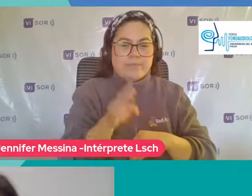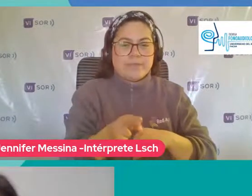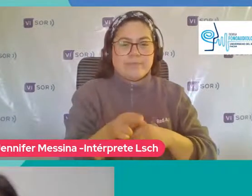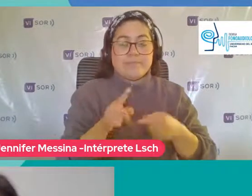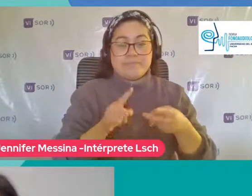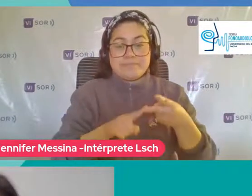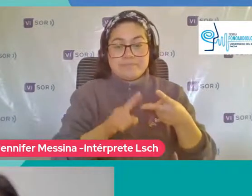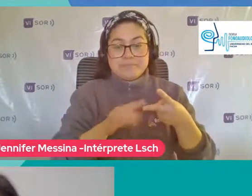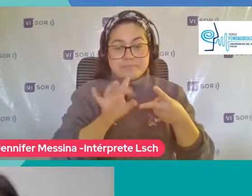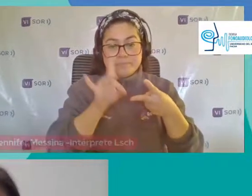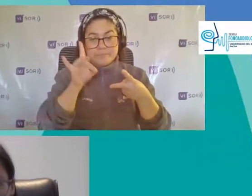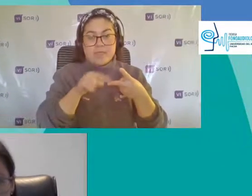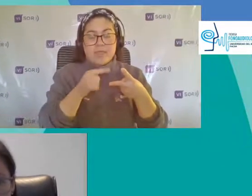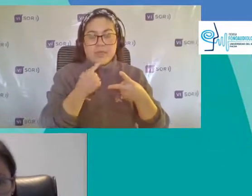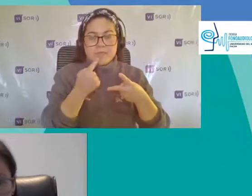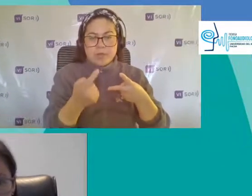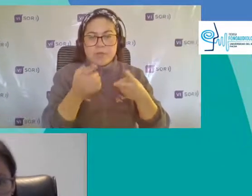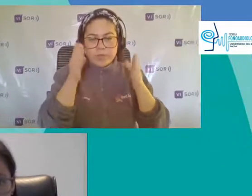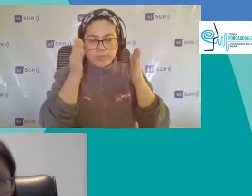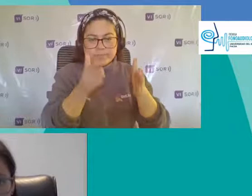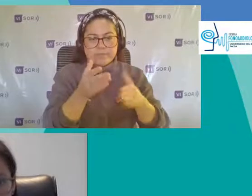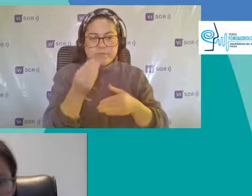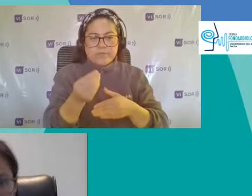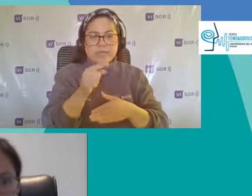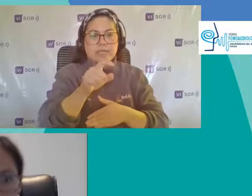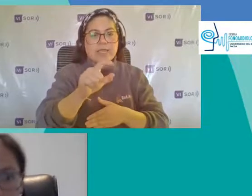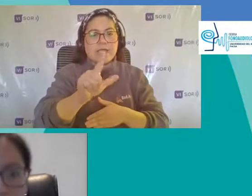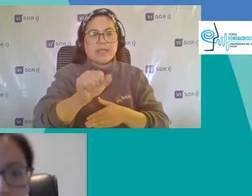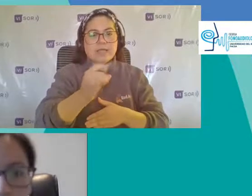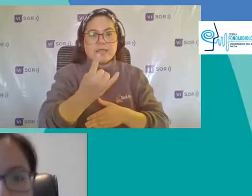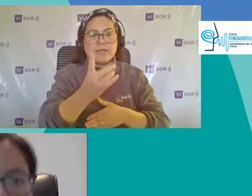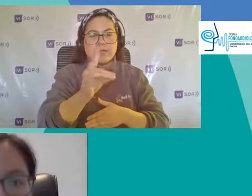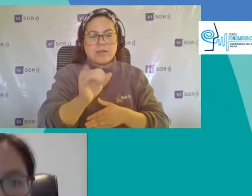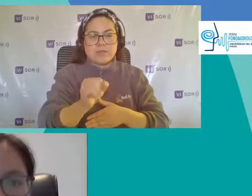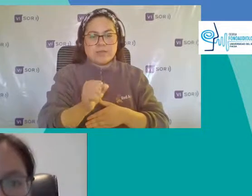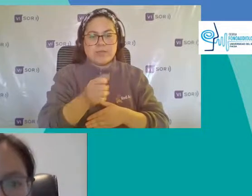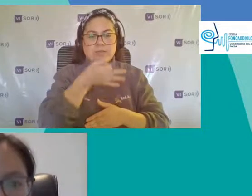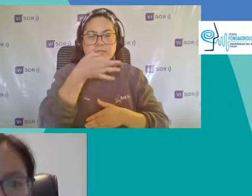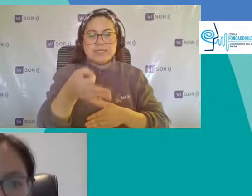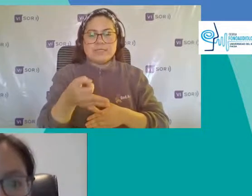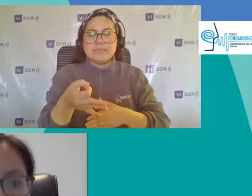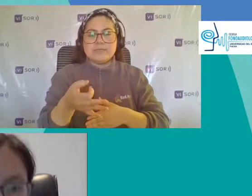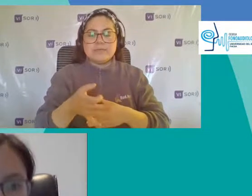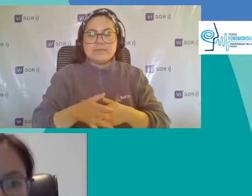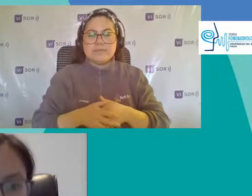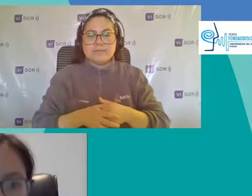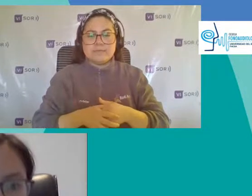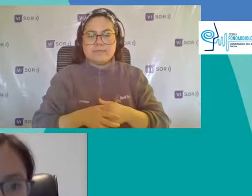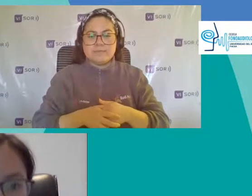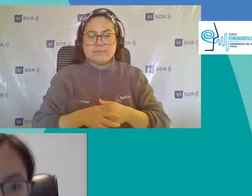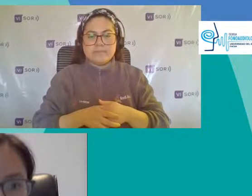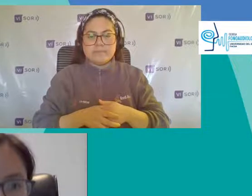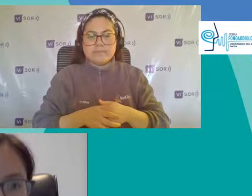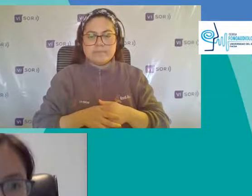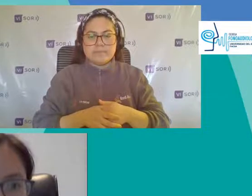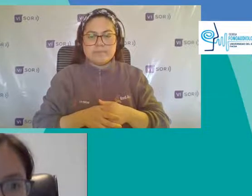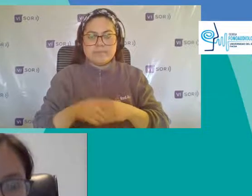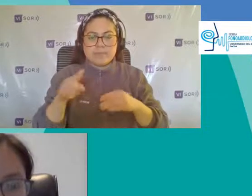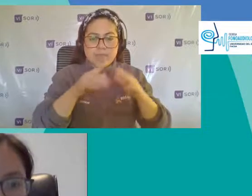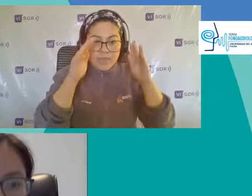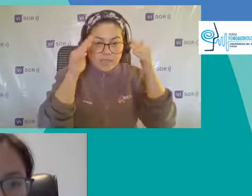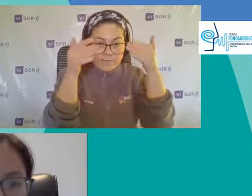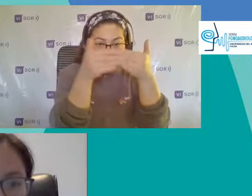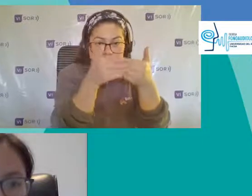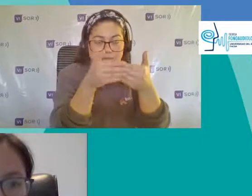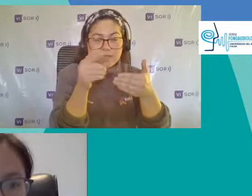Que llama bastante la atención Y que nos plantea Claudia Y tiene que ver Con la edad Desde que uno puede Ser diagnosticado Con TEA